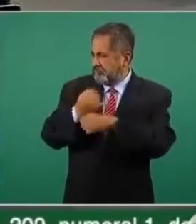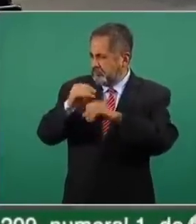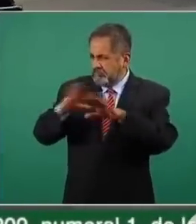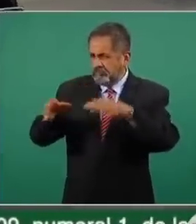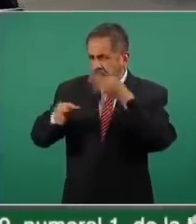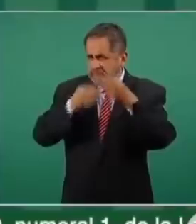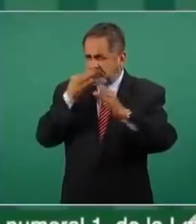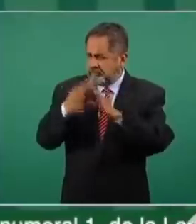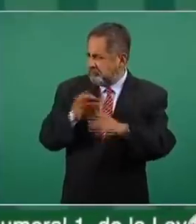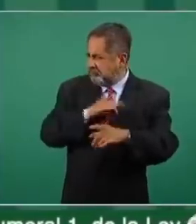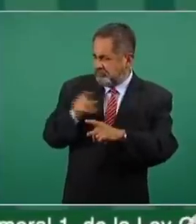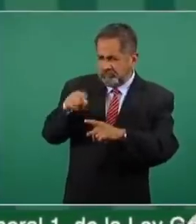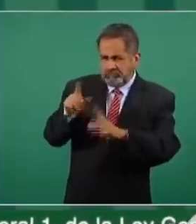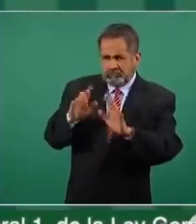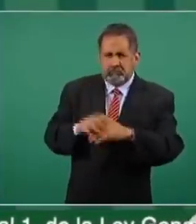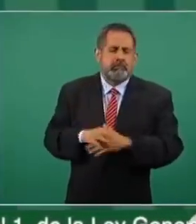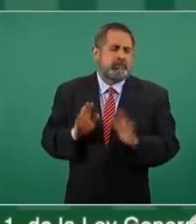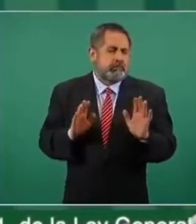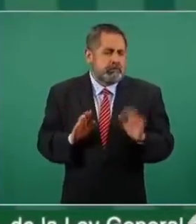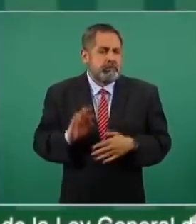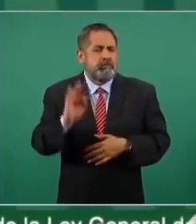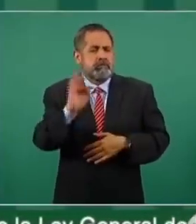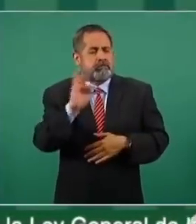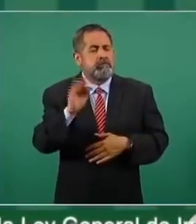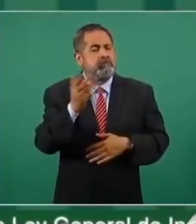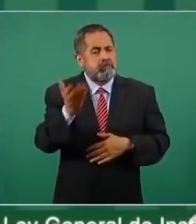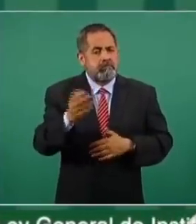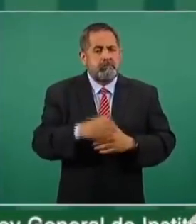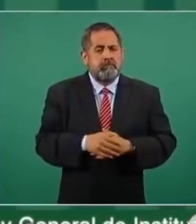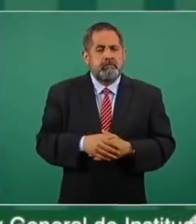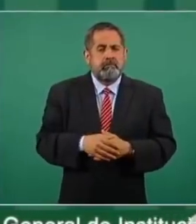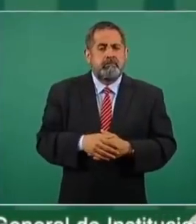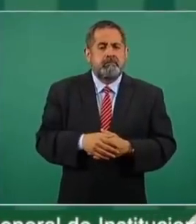casos ¿no? Entonces lo que podemos hacer es